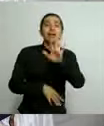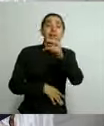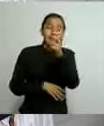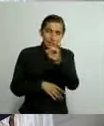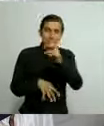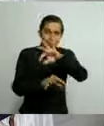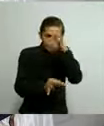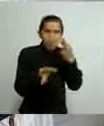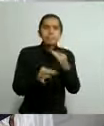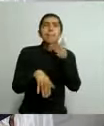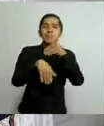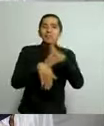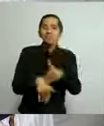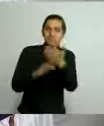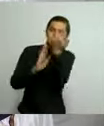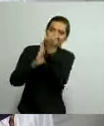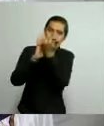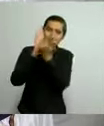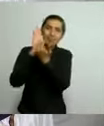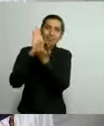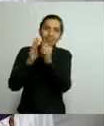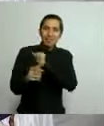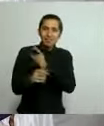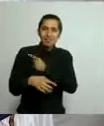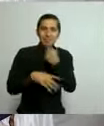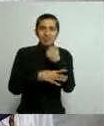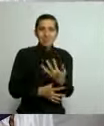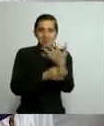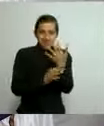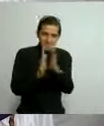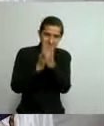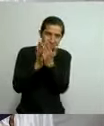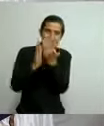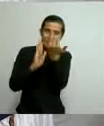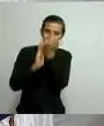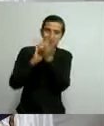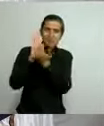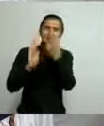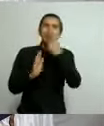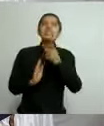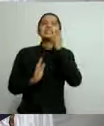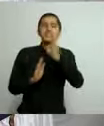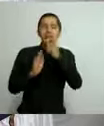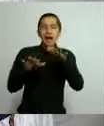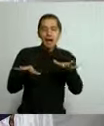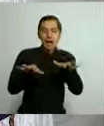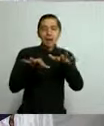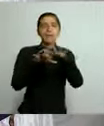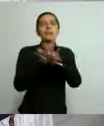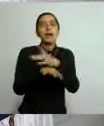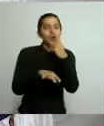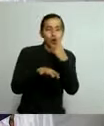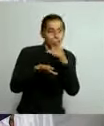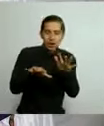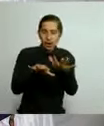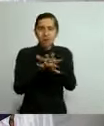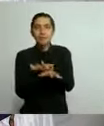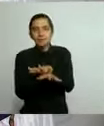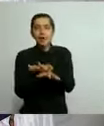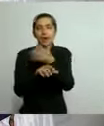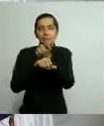los criterios y los parámetros del protocolo para que se le ubique con bandera amarilla.